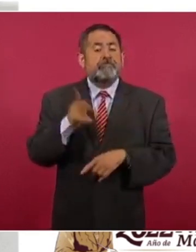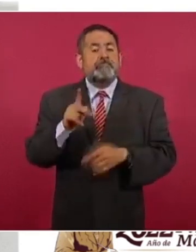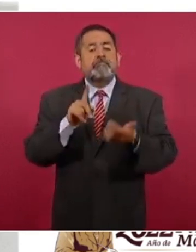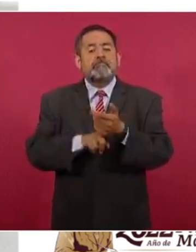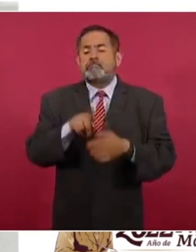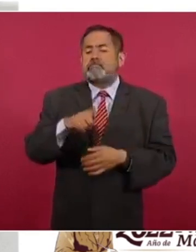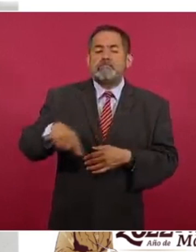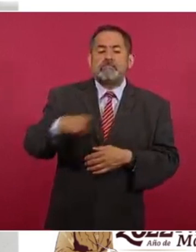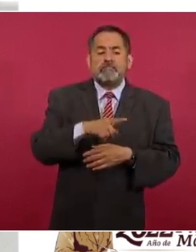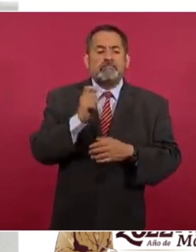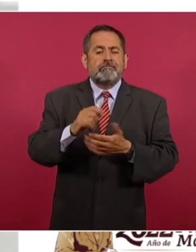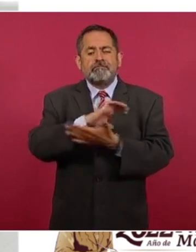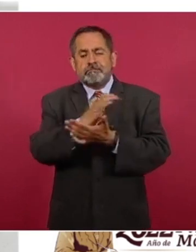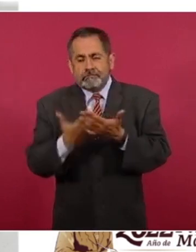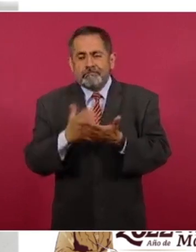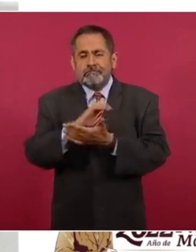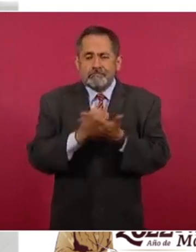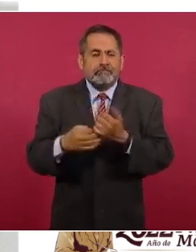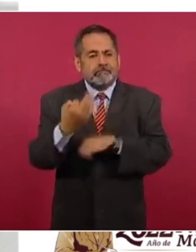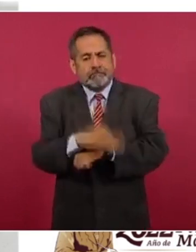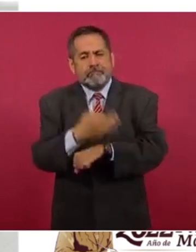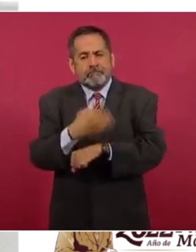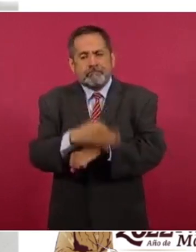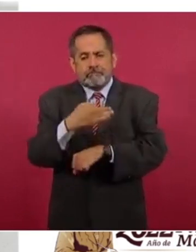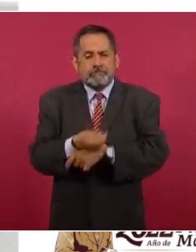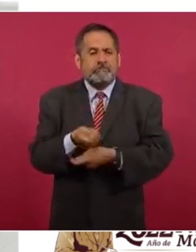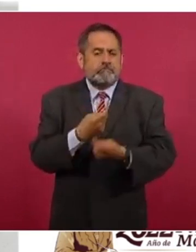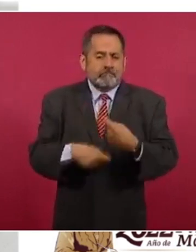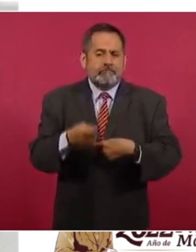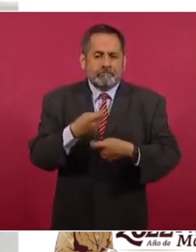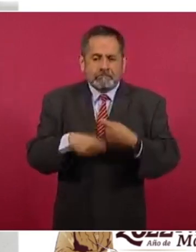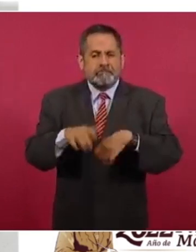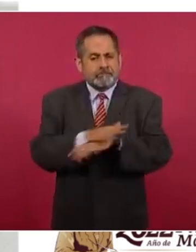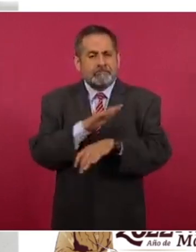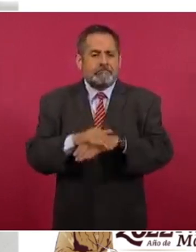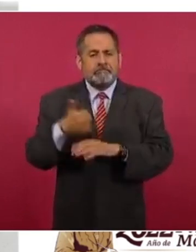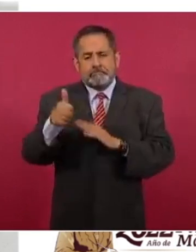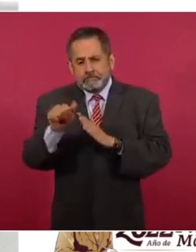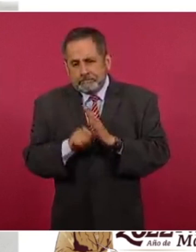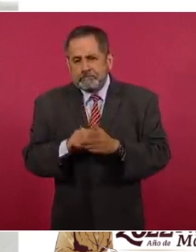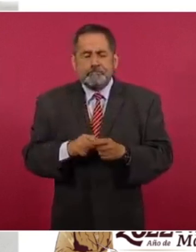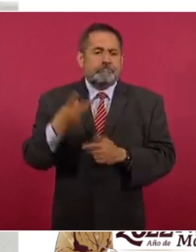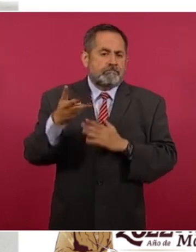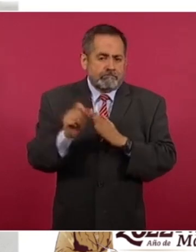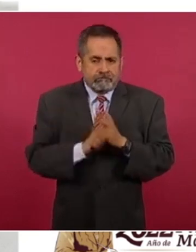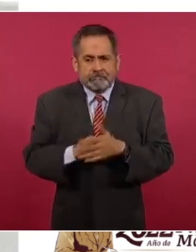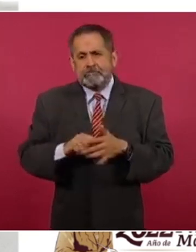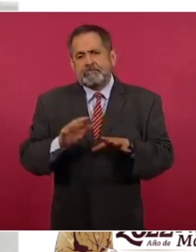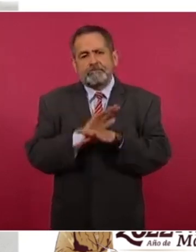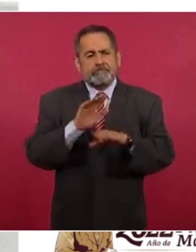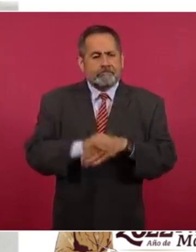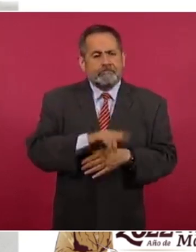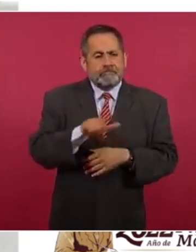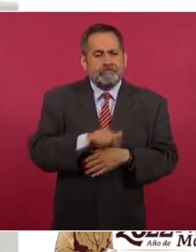que había estado con estos contratos temporales durante años, que les daban un contrato de seis meses, un contrato de tres meses y así los